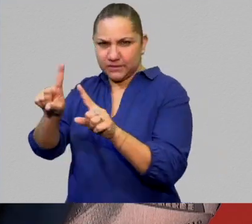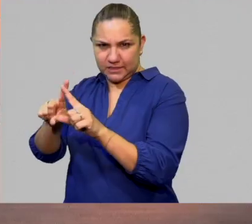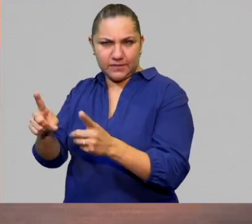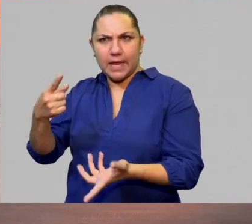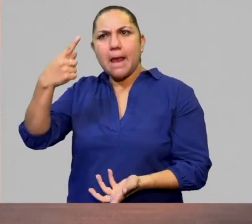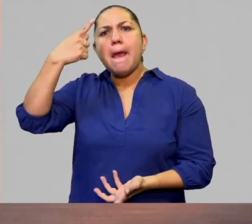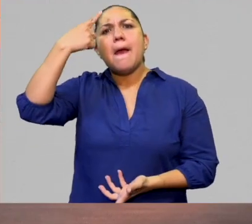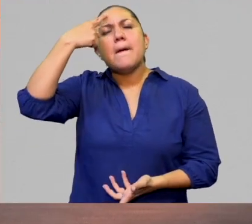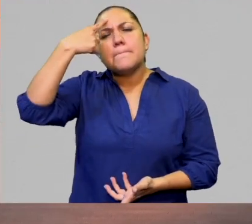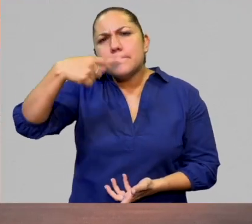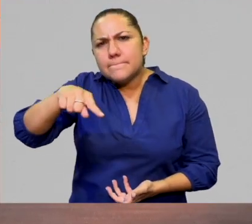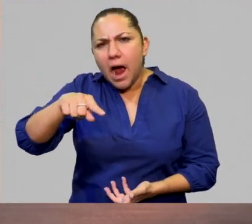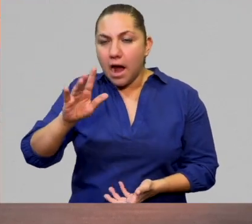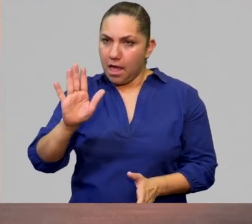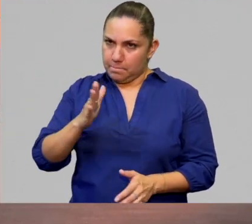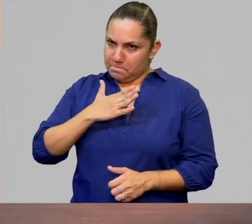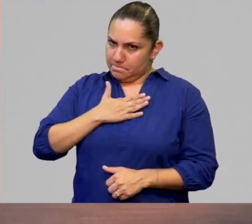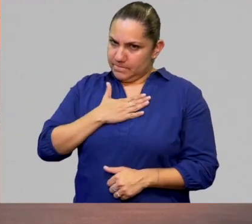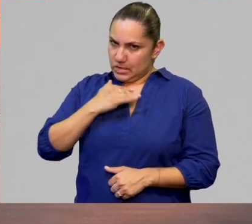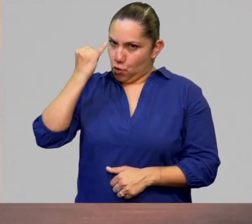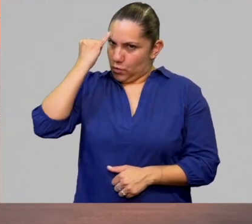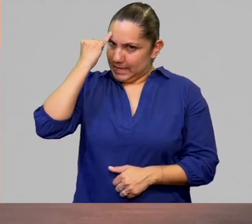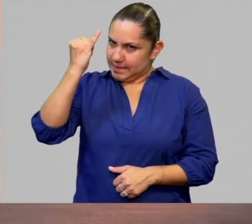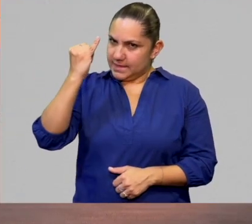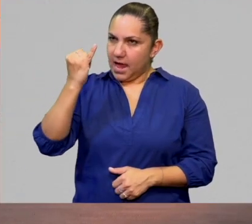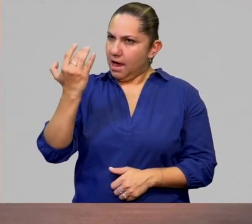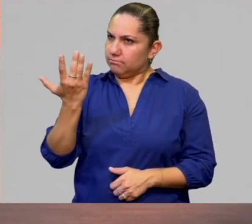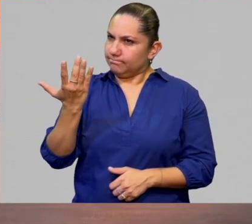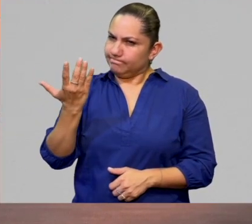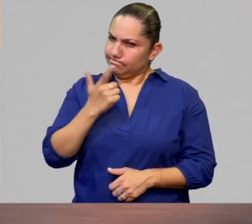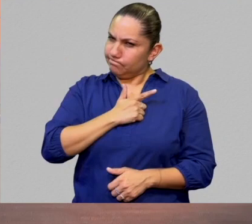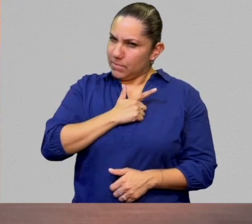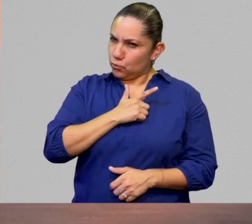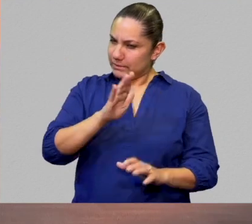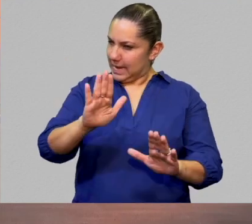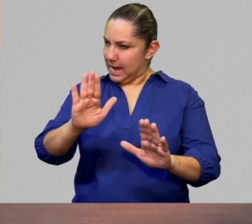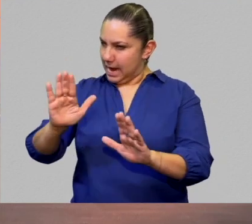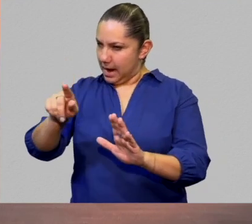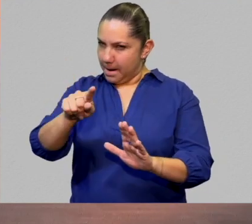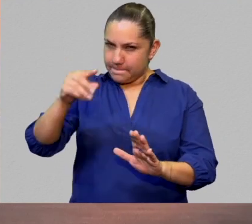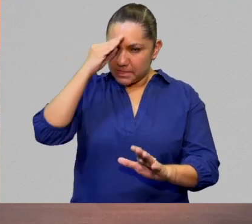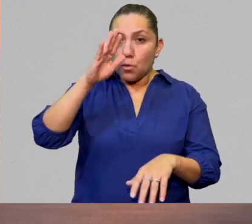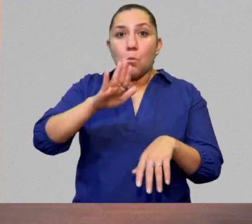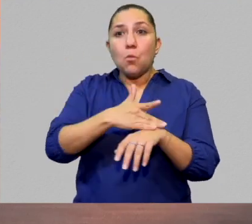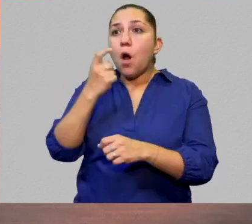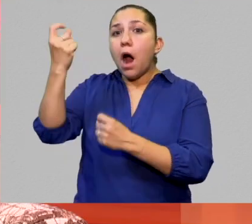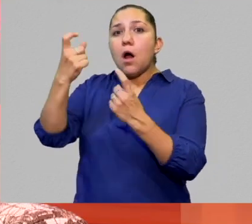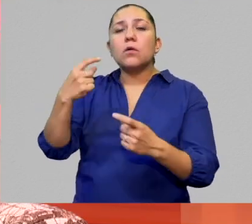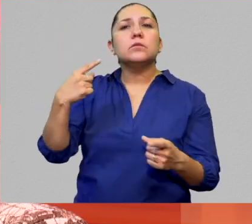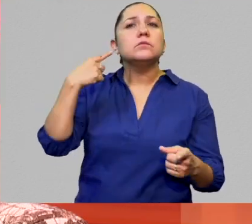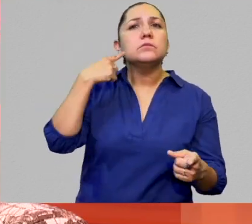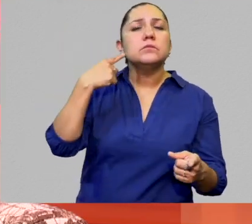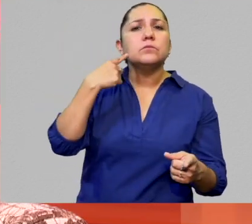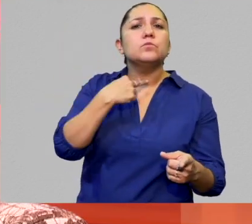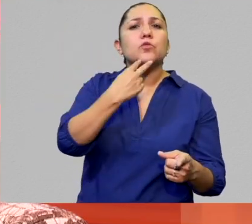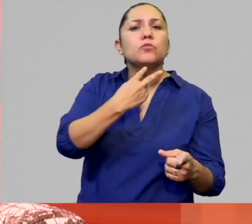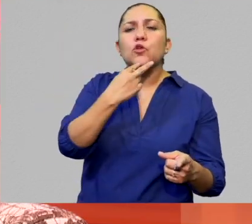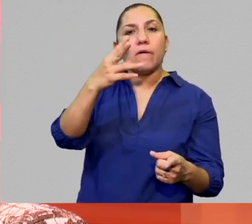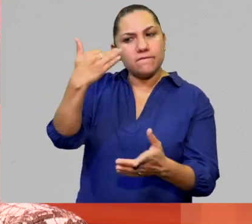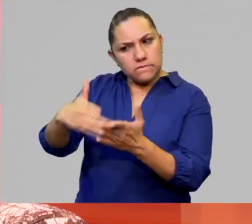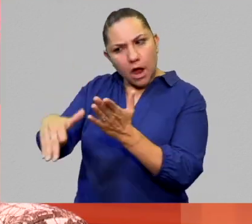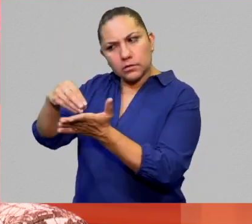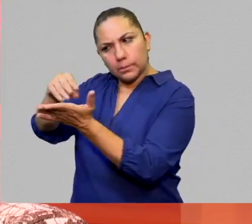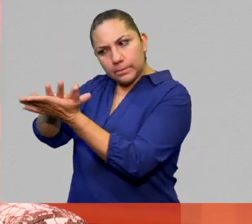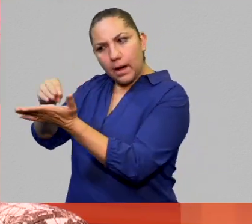que, y que a mí me gusta cuestionarla bastante, que solamente lo escrito prevalece y estoy de acuerdo con el maestro. Voy a interrumpirte